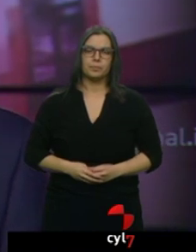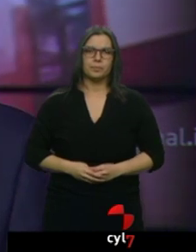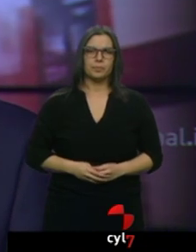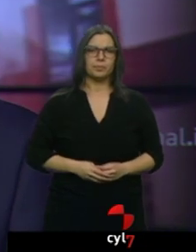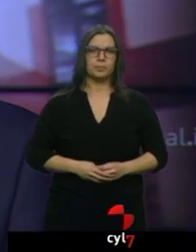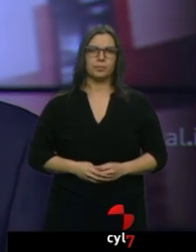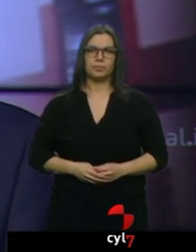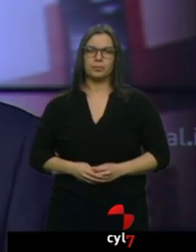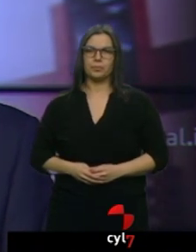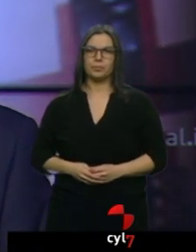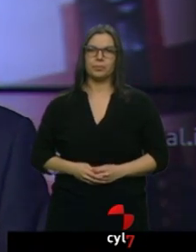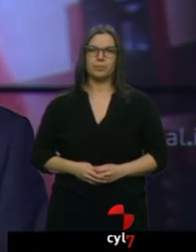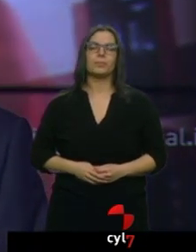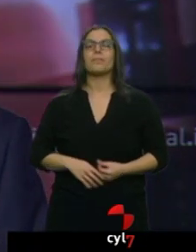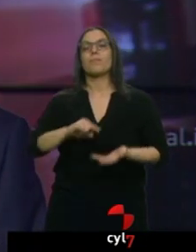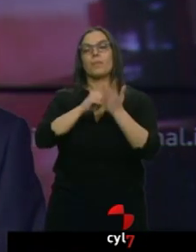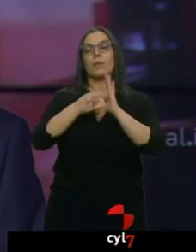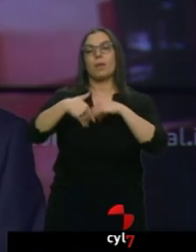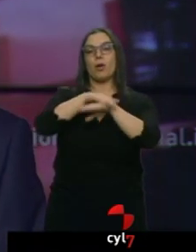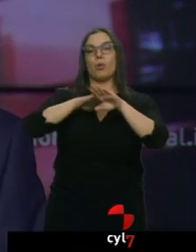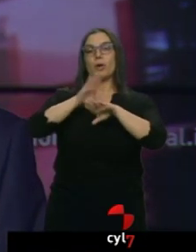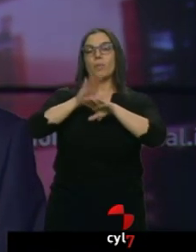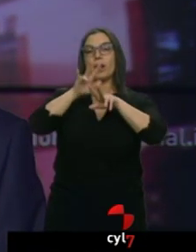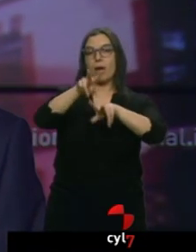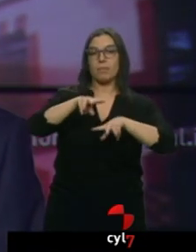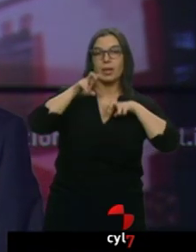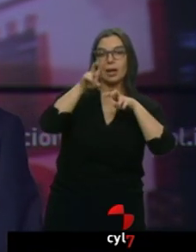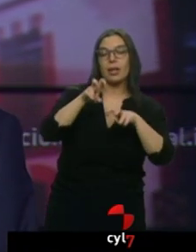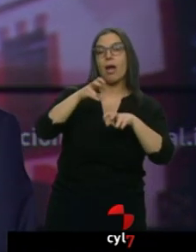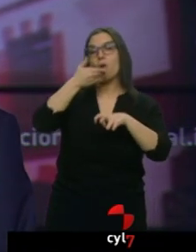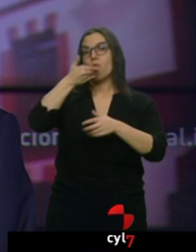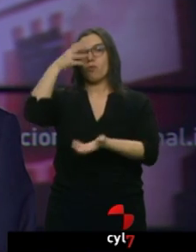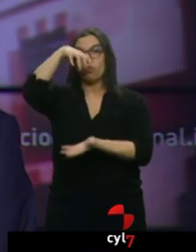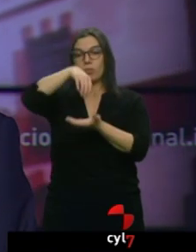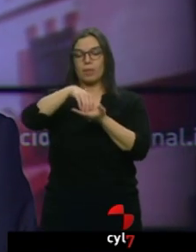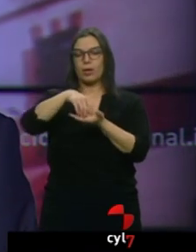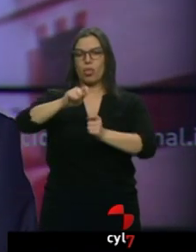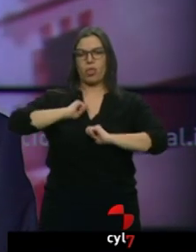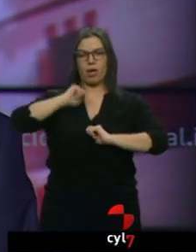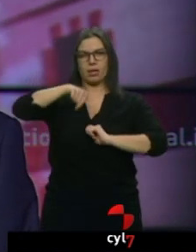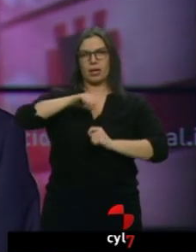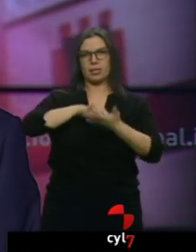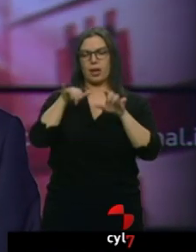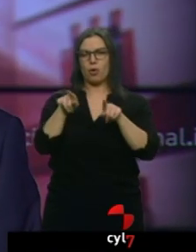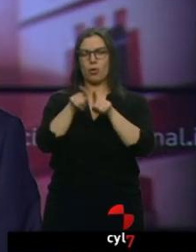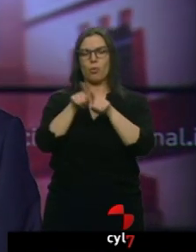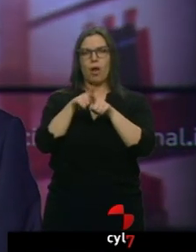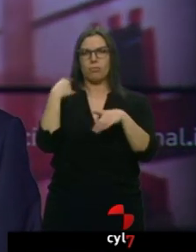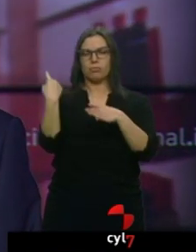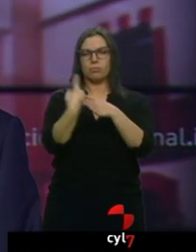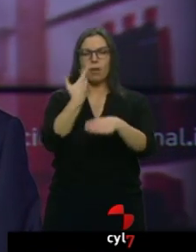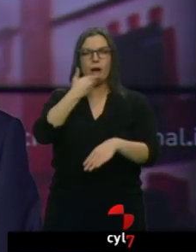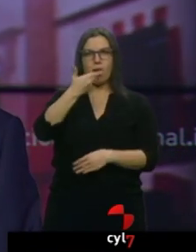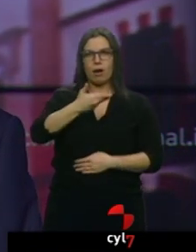Los planes del gobierno para la minería y las térmicas habían dejado a Castilla y León en una situación de aislamiento aunque se han encontrado aliados para este